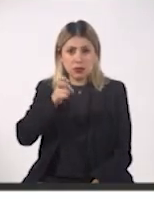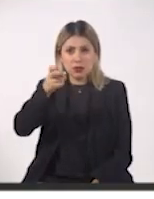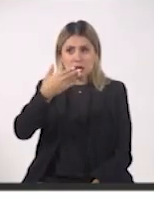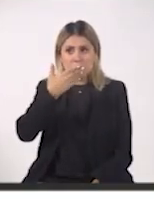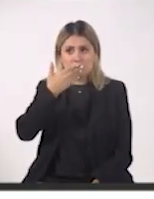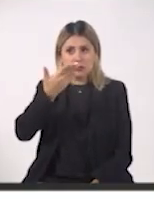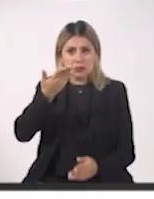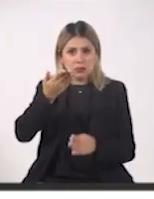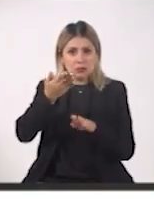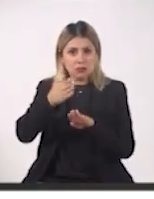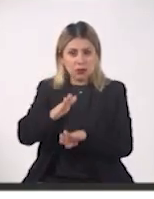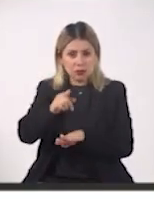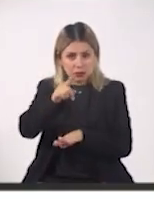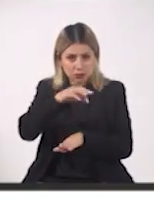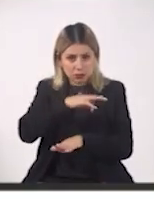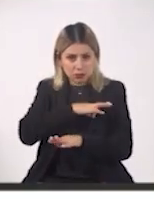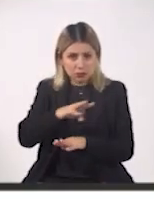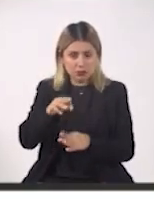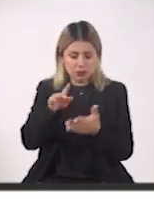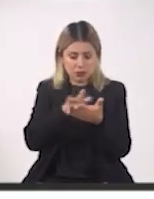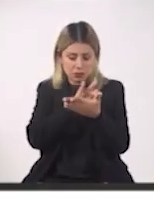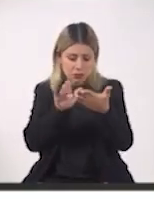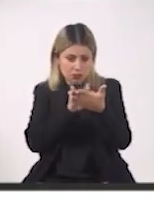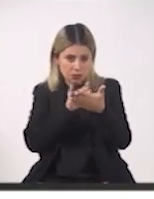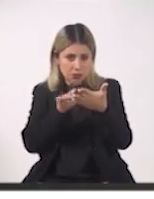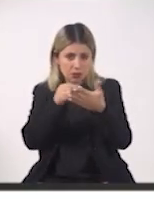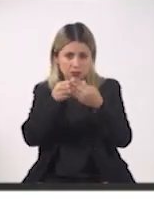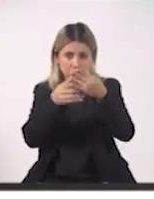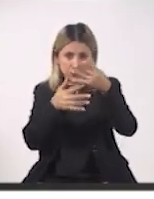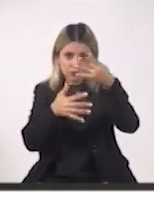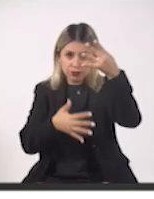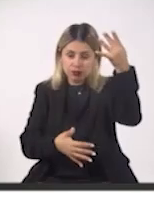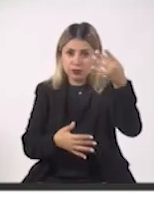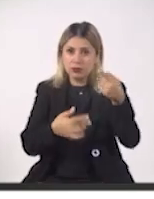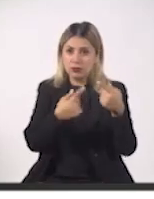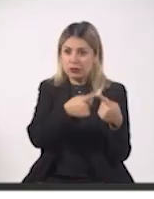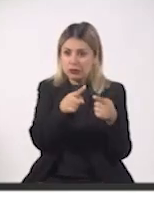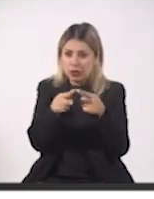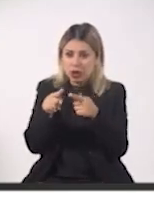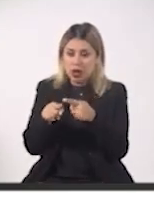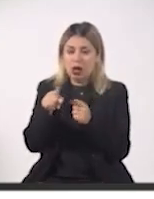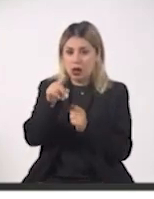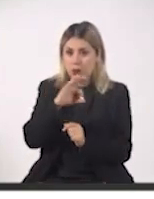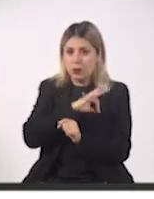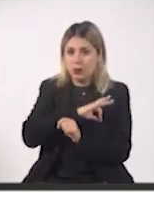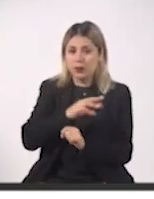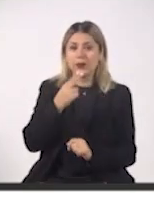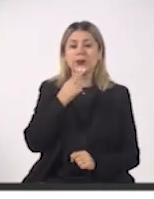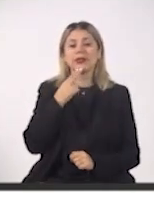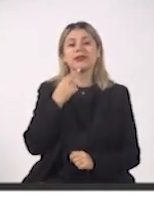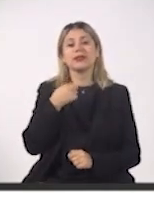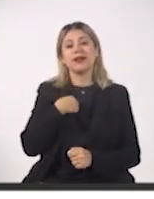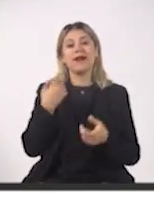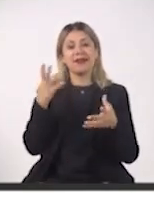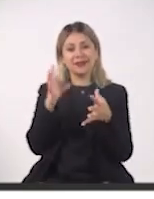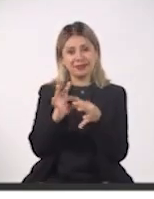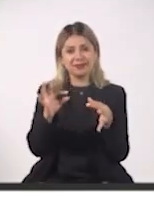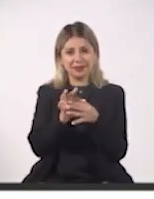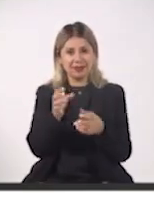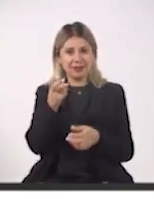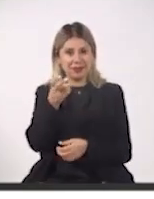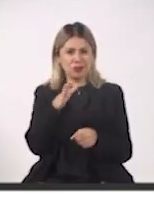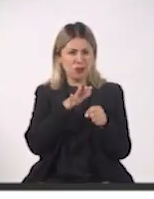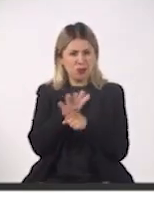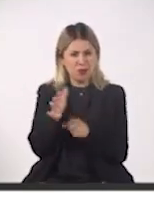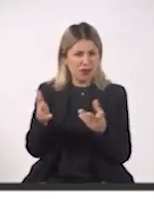electrónica que tienes en ese smartphone, tiene capacidades que vale la pena que conozcas. Y hoy vamos a hablar justamente de eso. ¿Qué tipo de